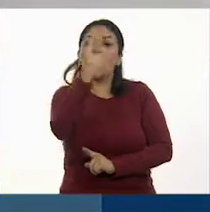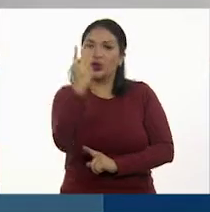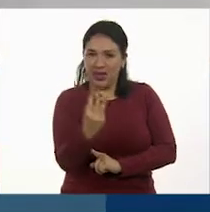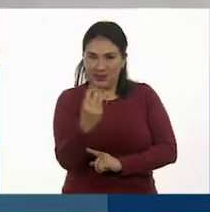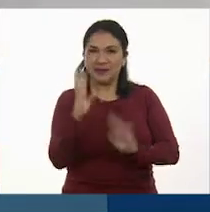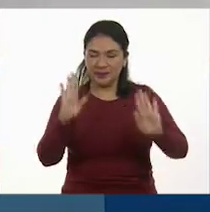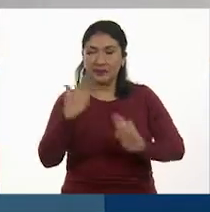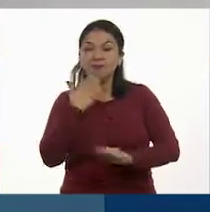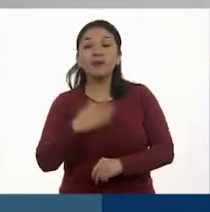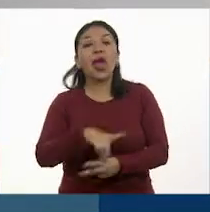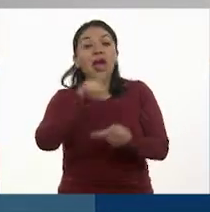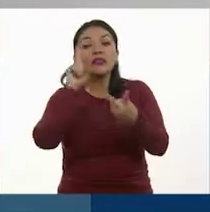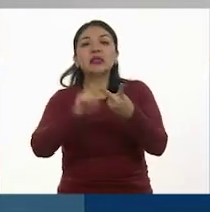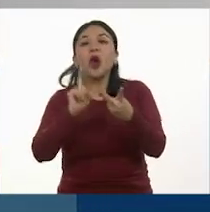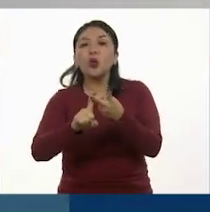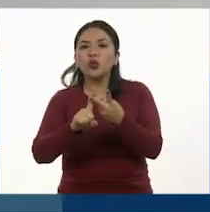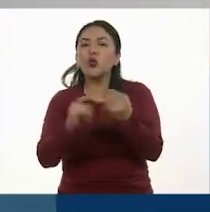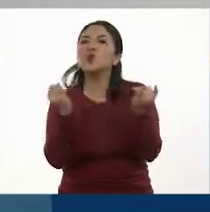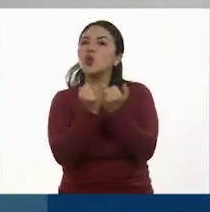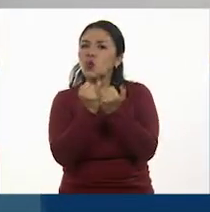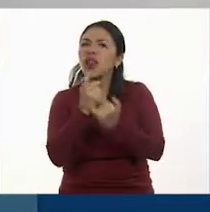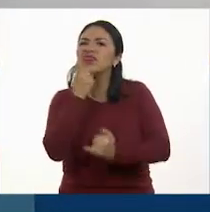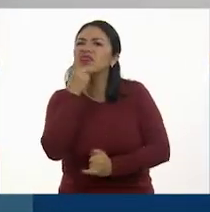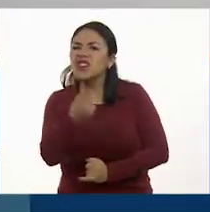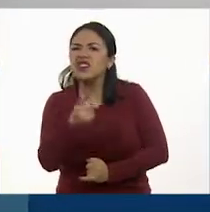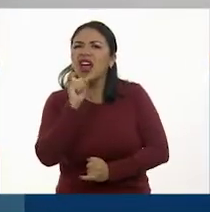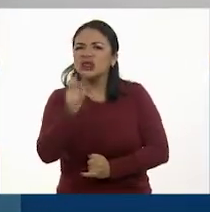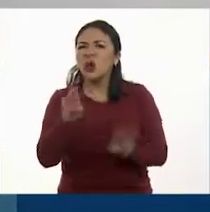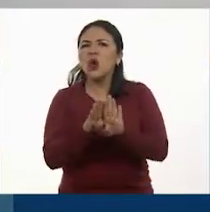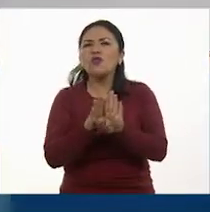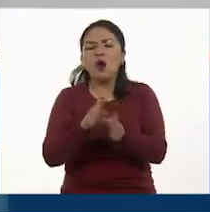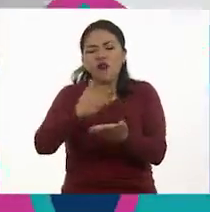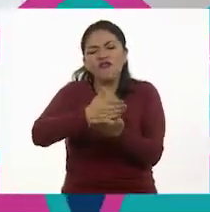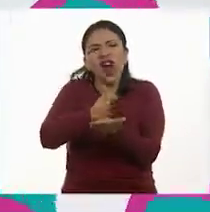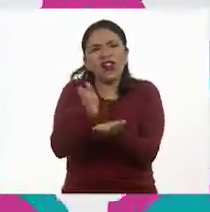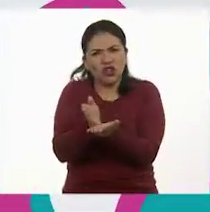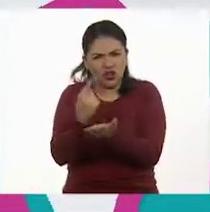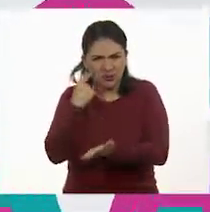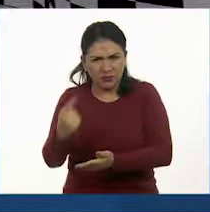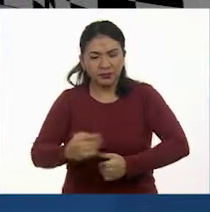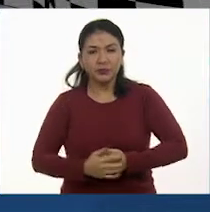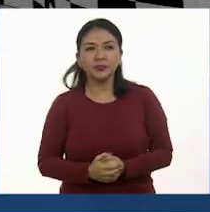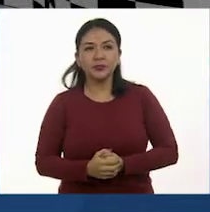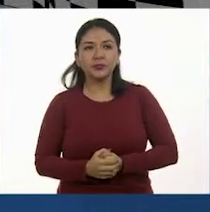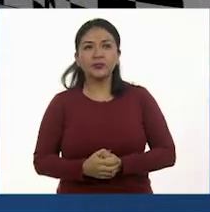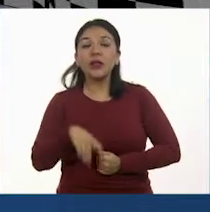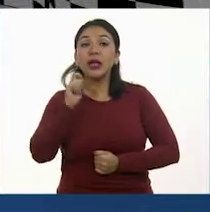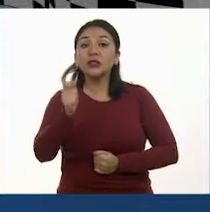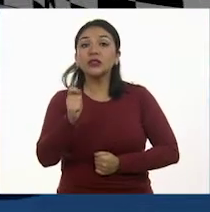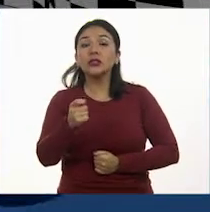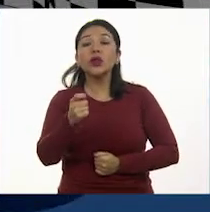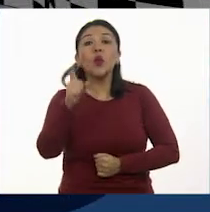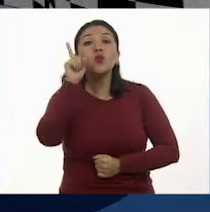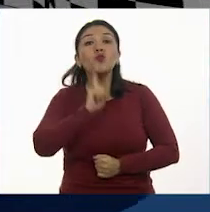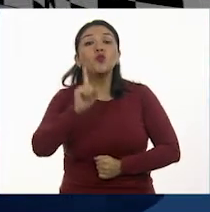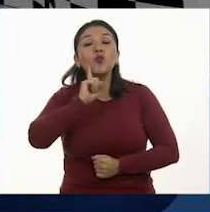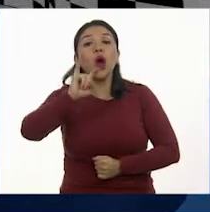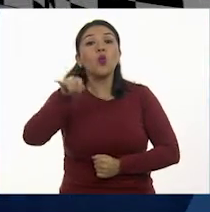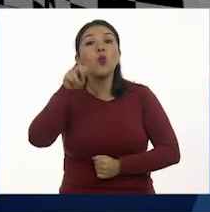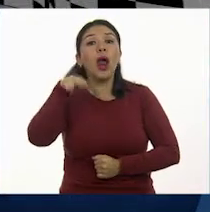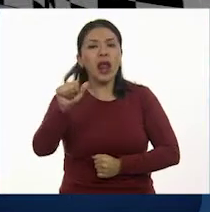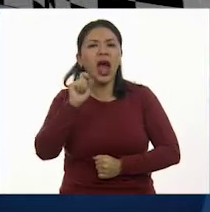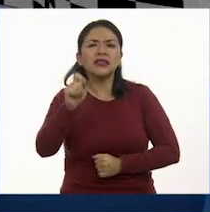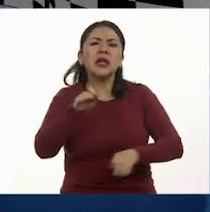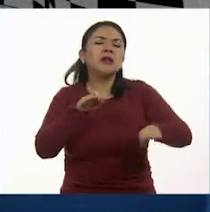Vámonos con el segundo, que también tiene su dato en forma de fracción. Es el caso de Juana, que es ama de